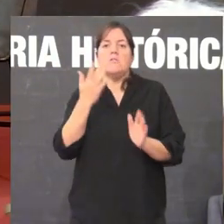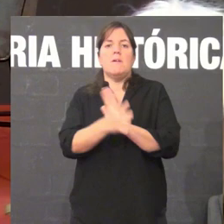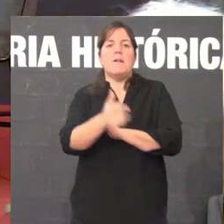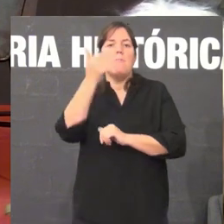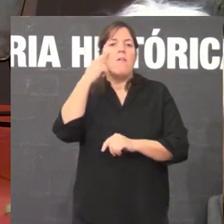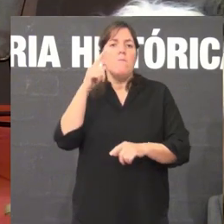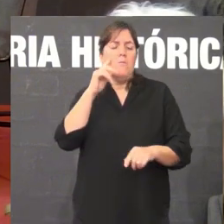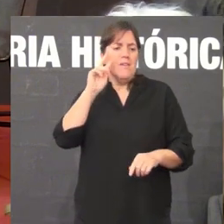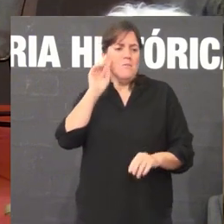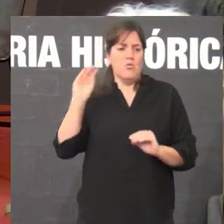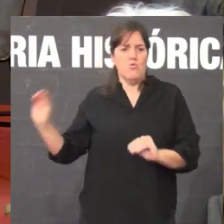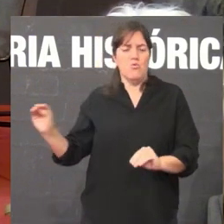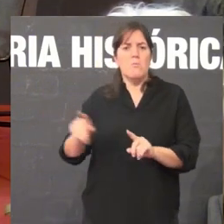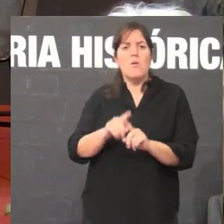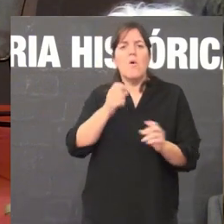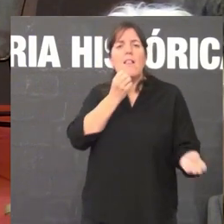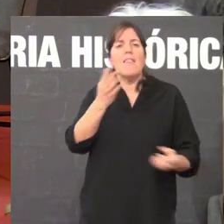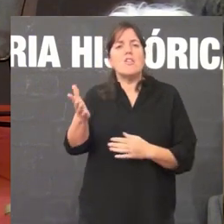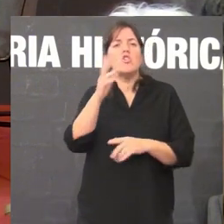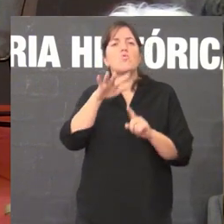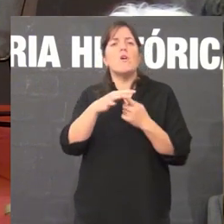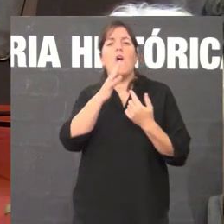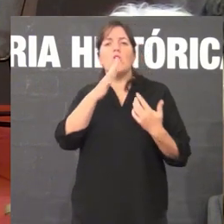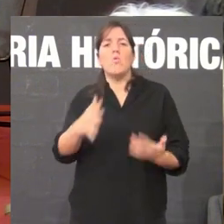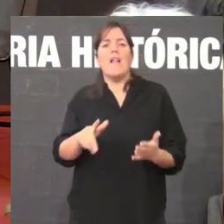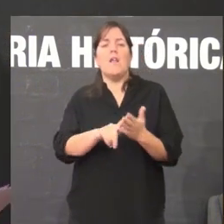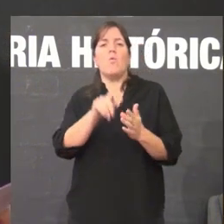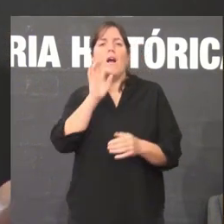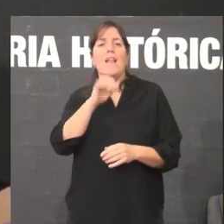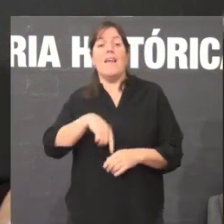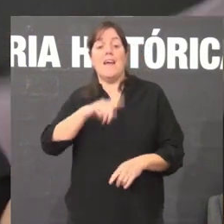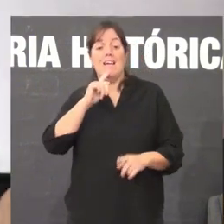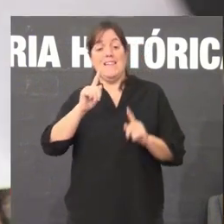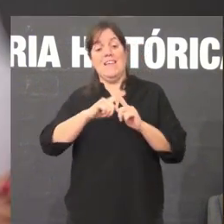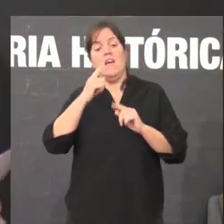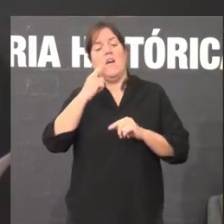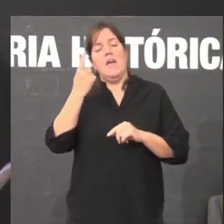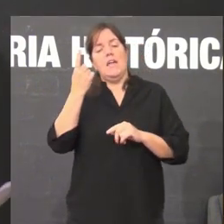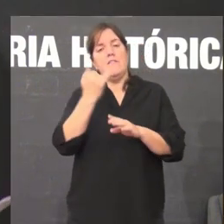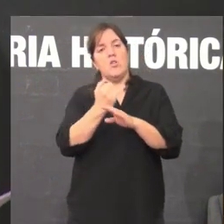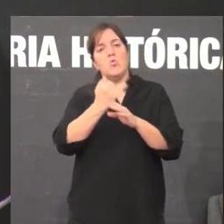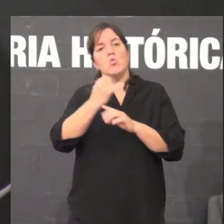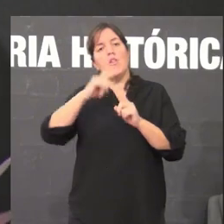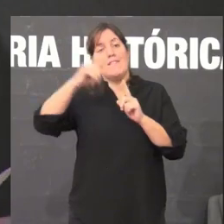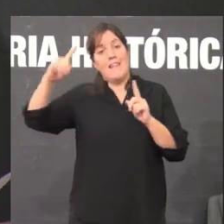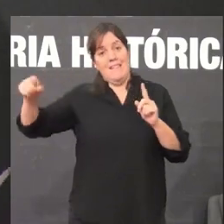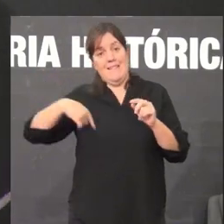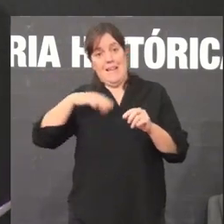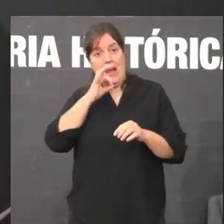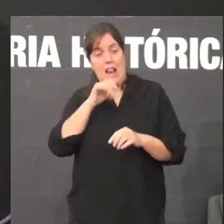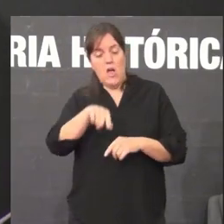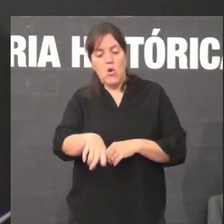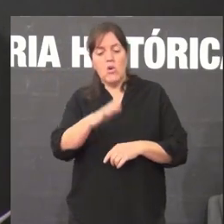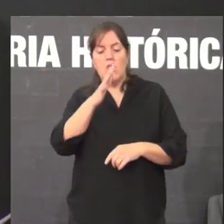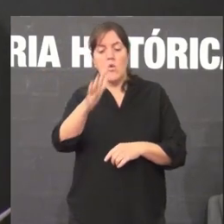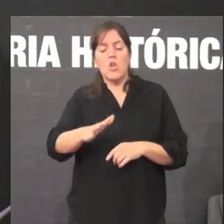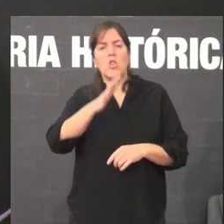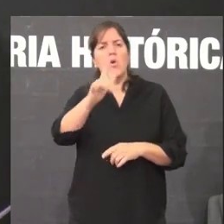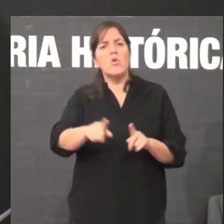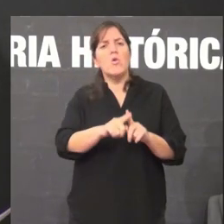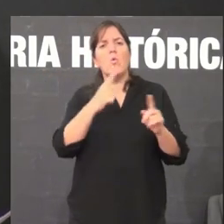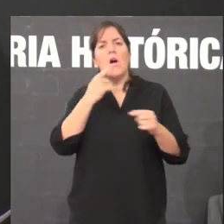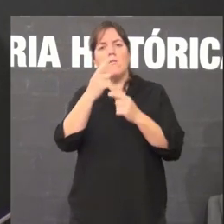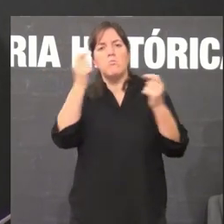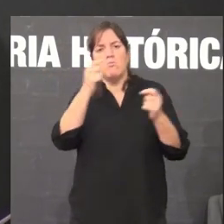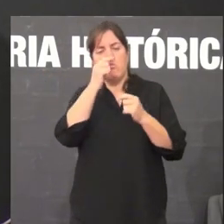pero sí quería dar uns datos respecto á situación do galego. O Instituto Galego de Estatística publica cada cinco anos unha un pouco